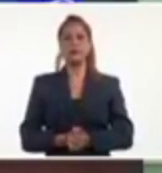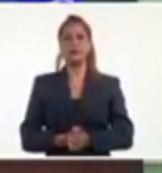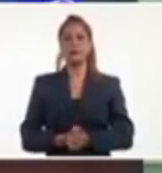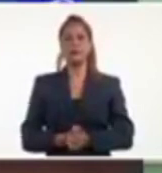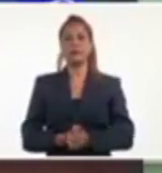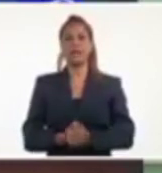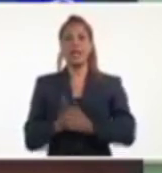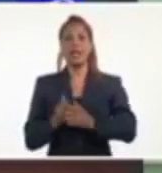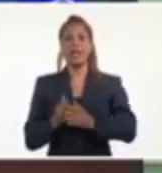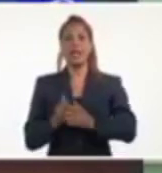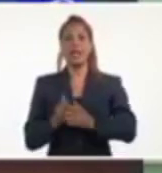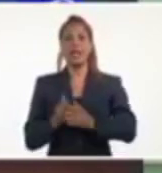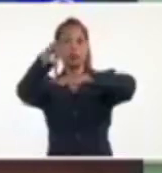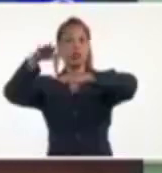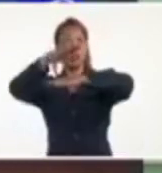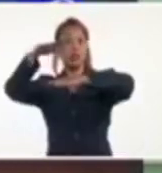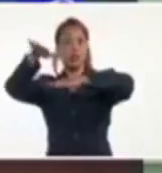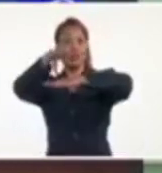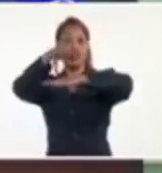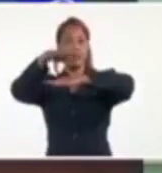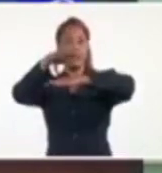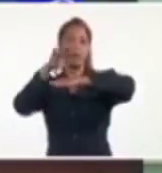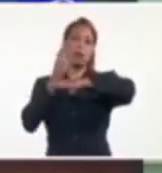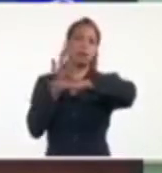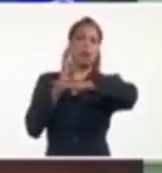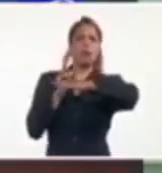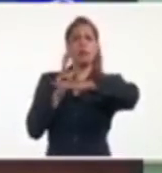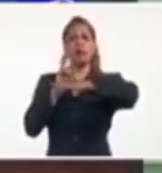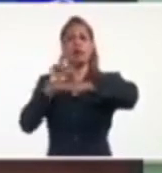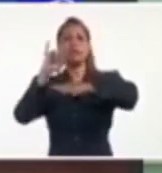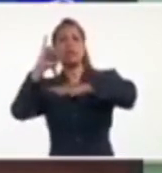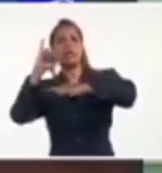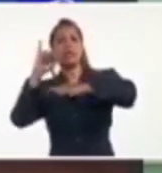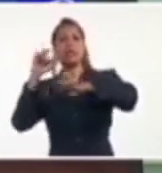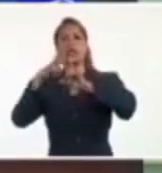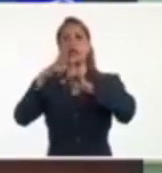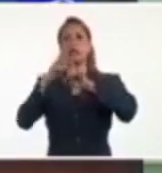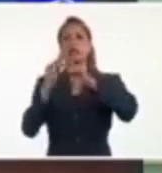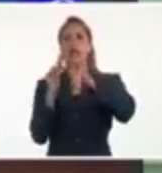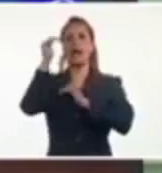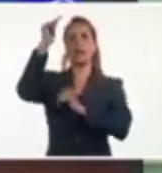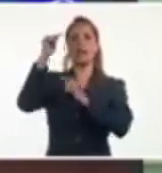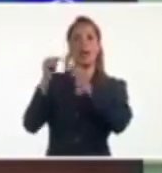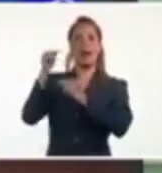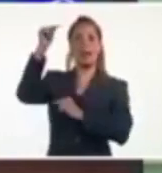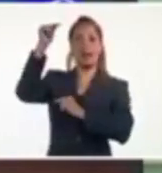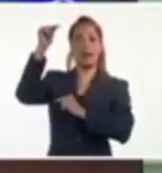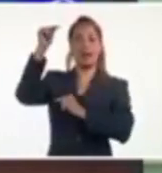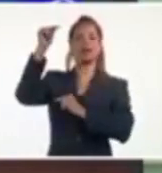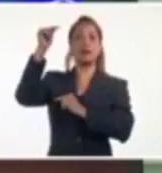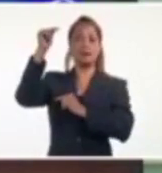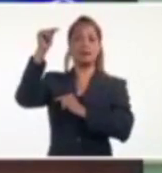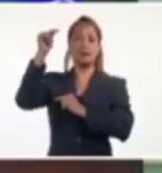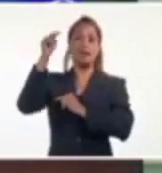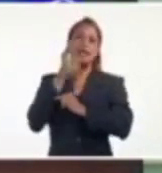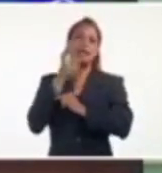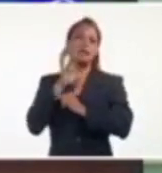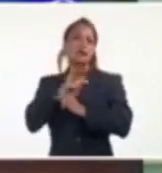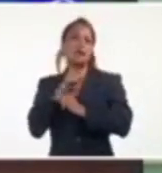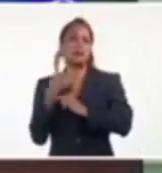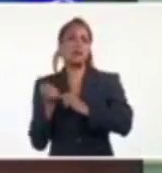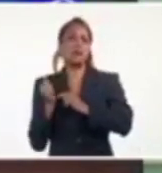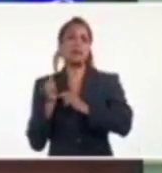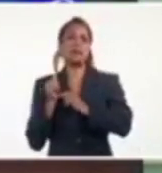superficial y de unos 5, 6 kilómetros de altura hacia arriba, completamente divorciada. Y eso hacía que